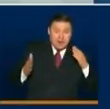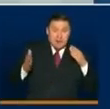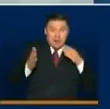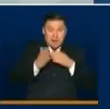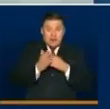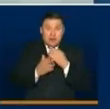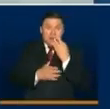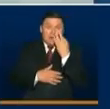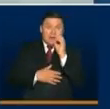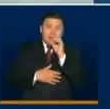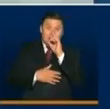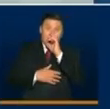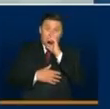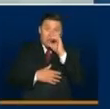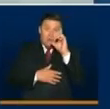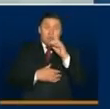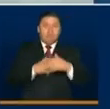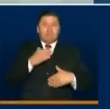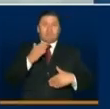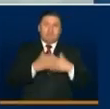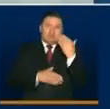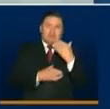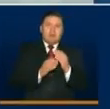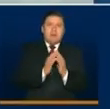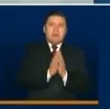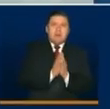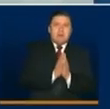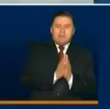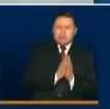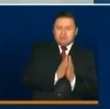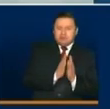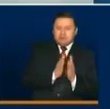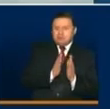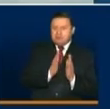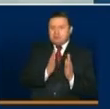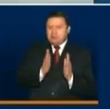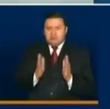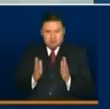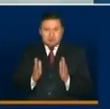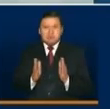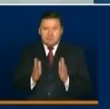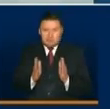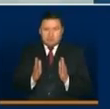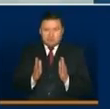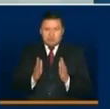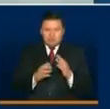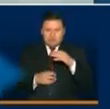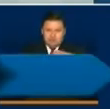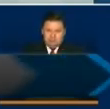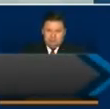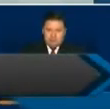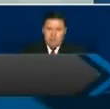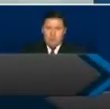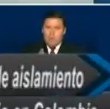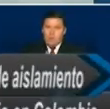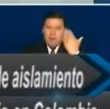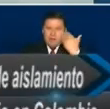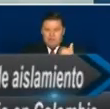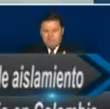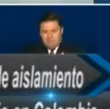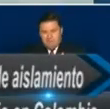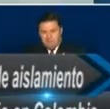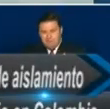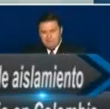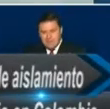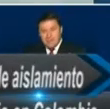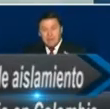30 de junio, iniciamos una nueva etapa de este aislamiento preventivo. Una